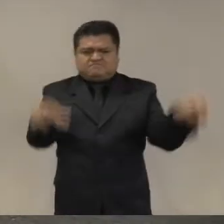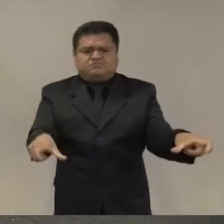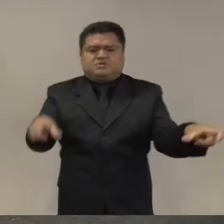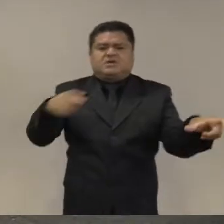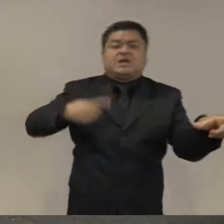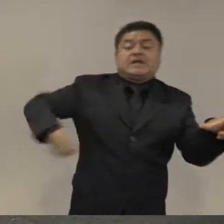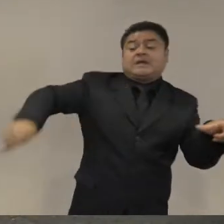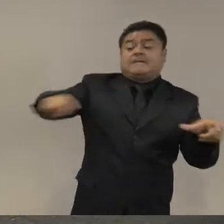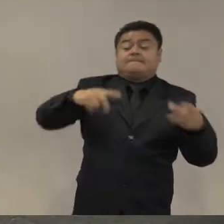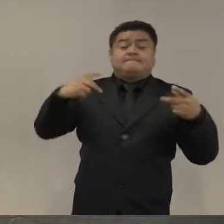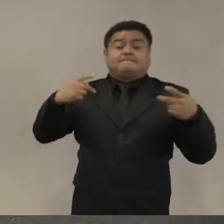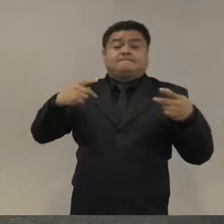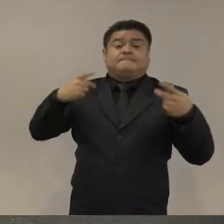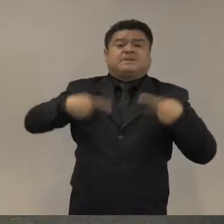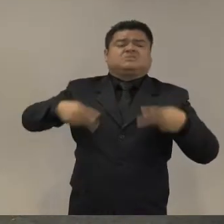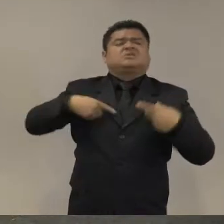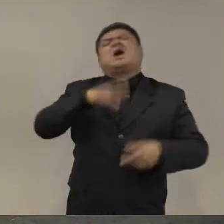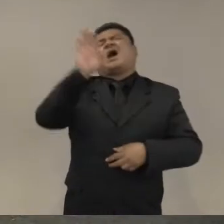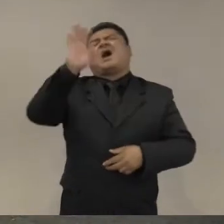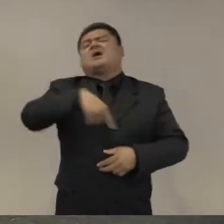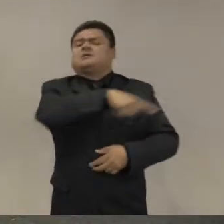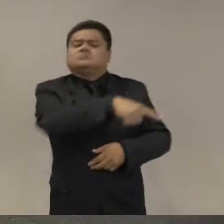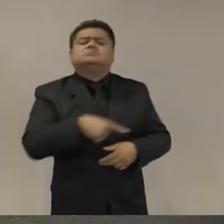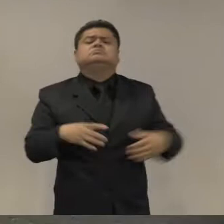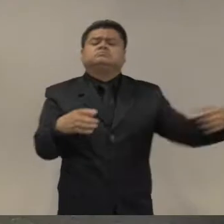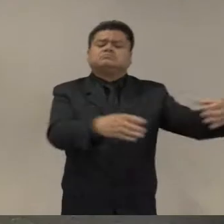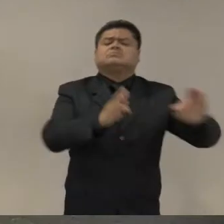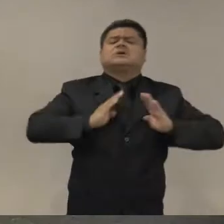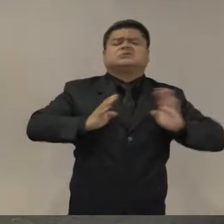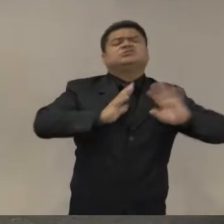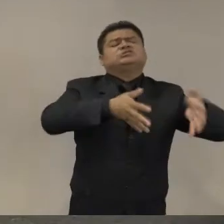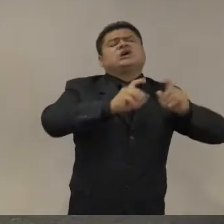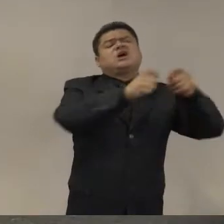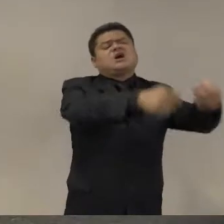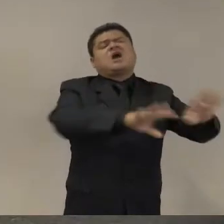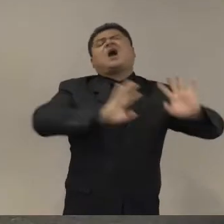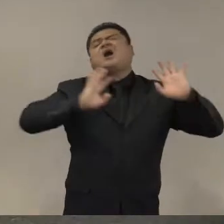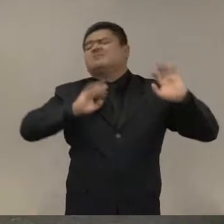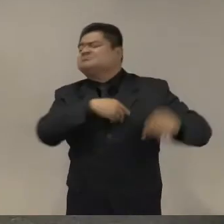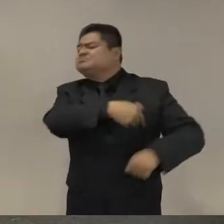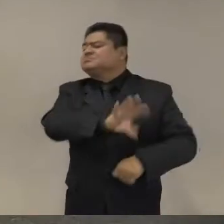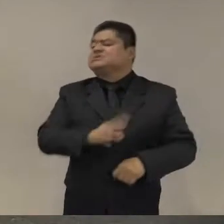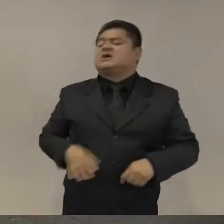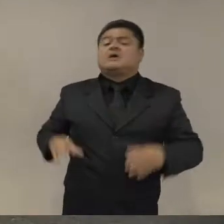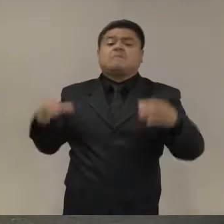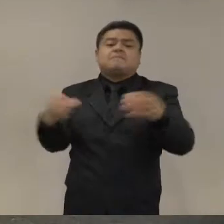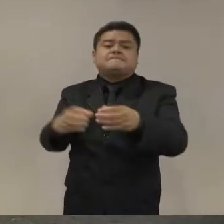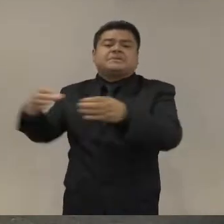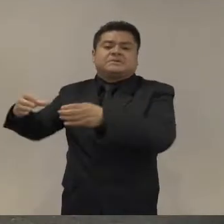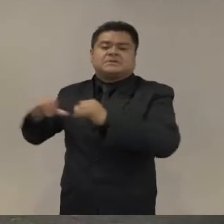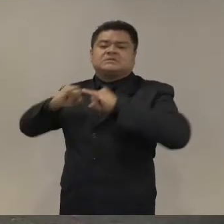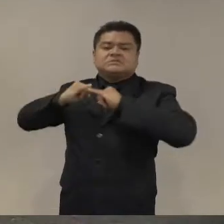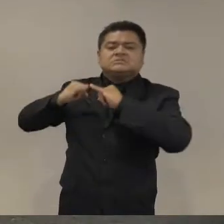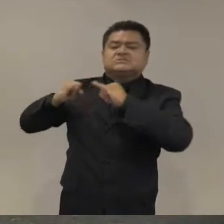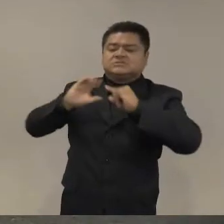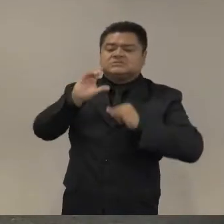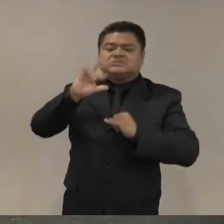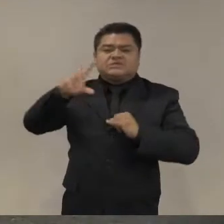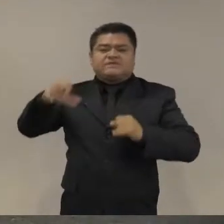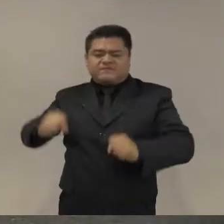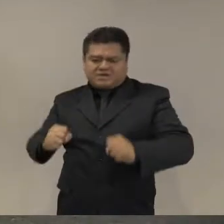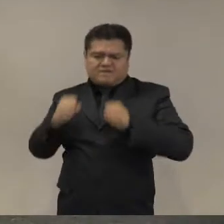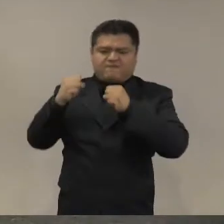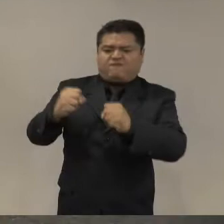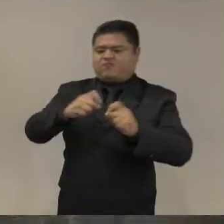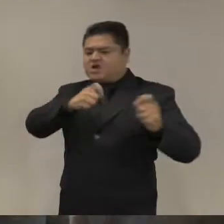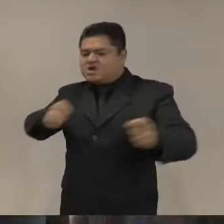fortalecer las instituciones civiles y hay un grave riesgo de violaciones a derechos humanos y también un grave riesgo de impunidad de esas violaciones a